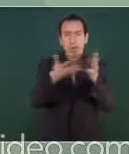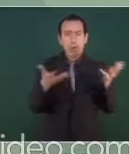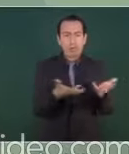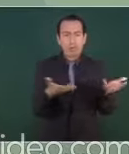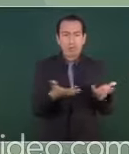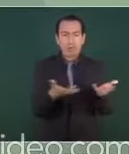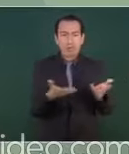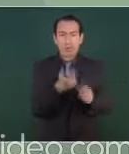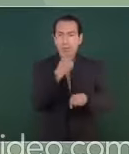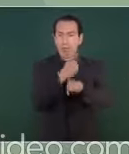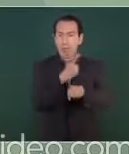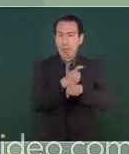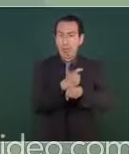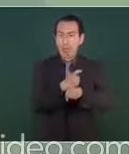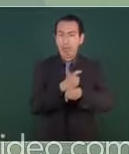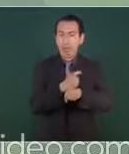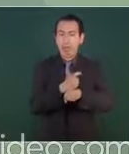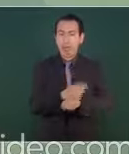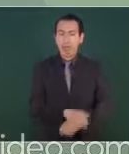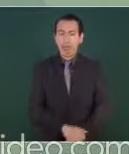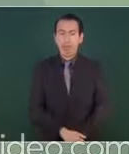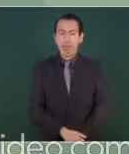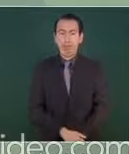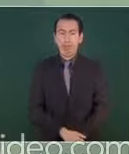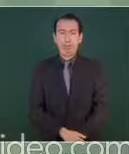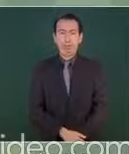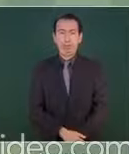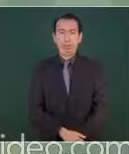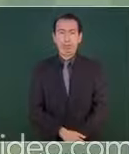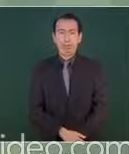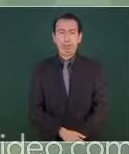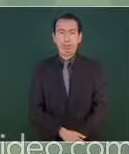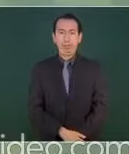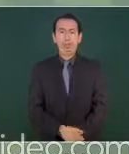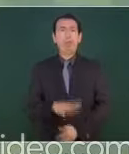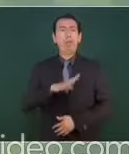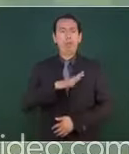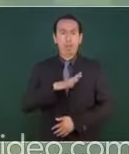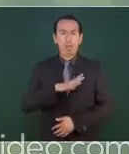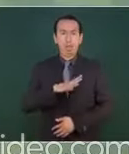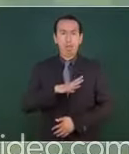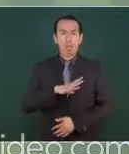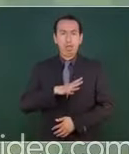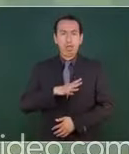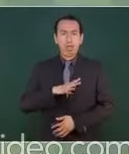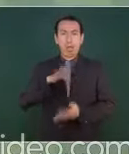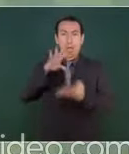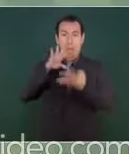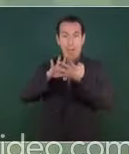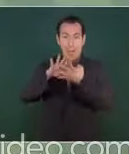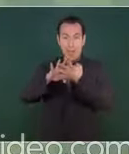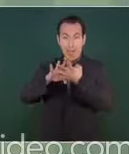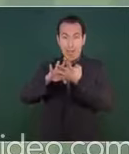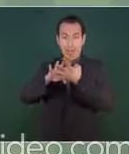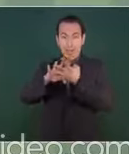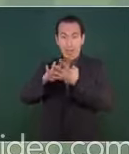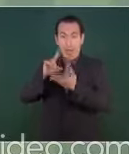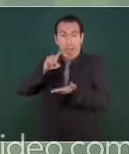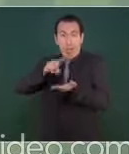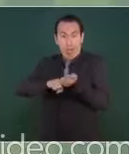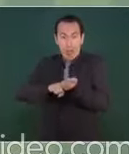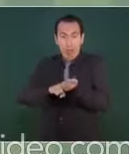hay saturación sobrepoblación en penales en